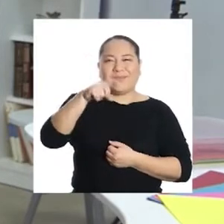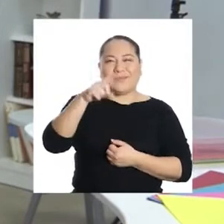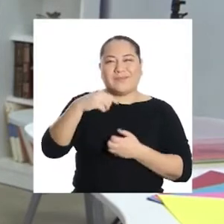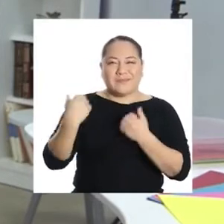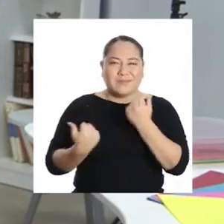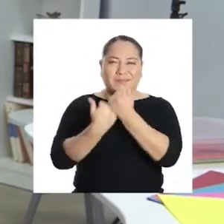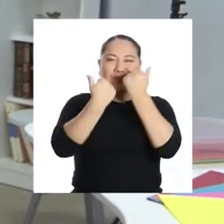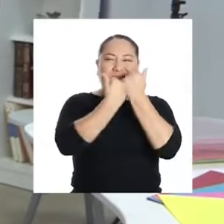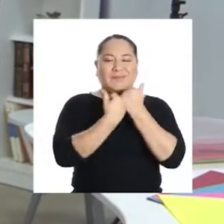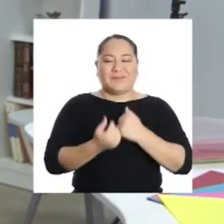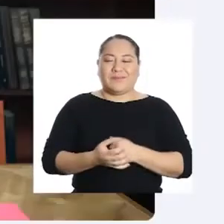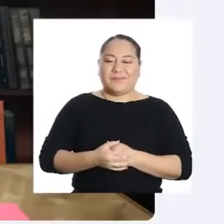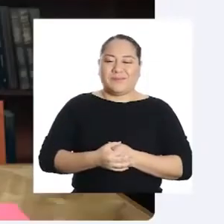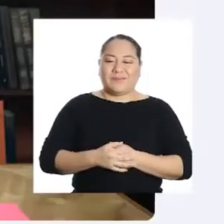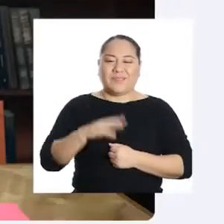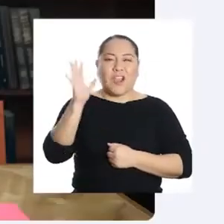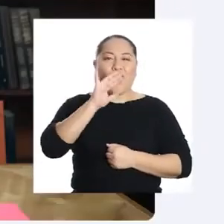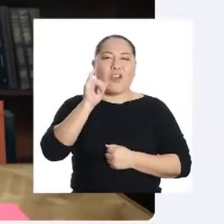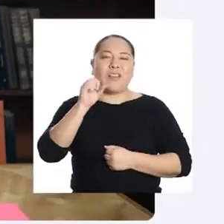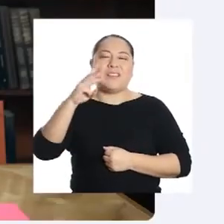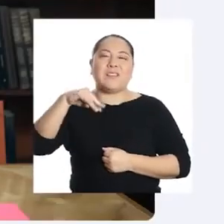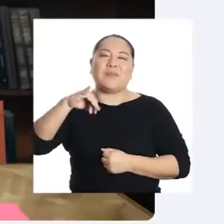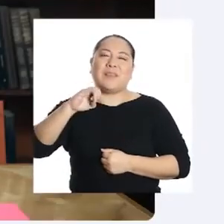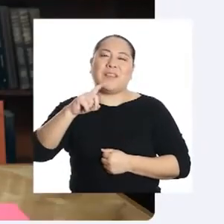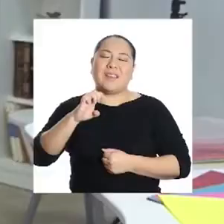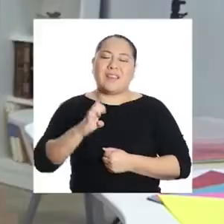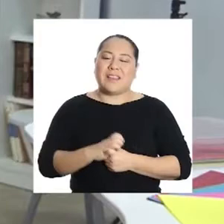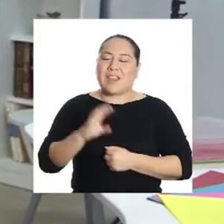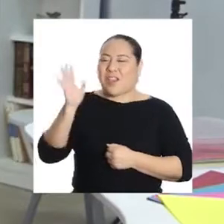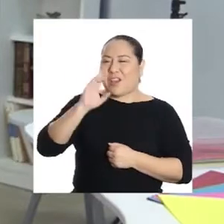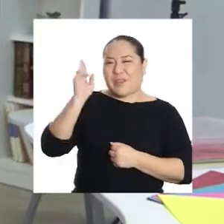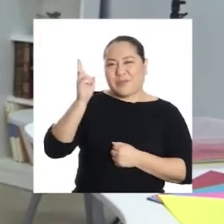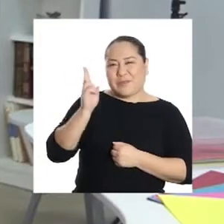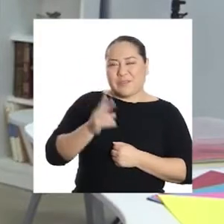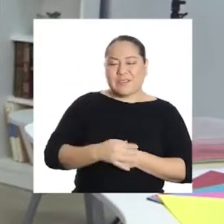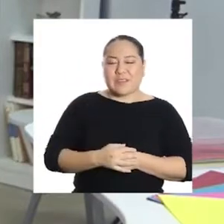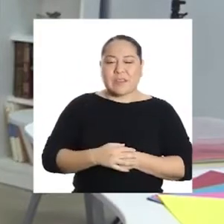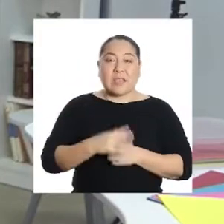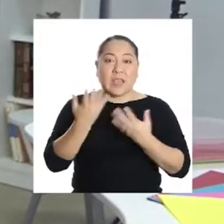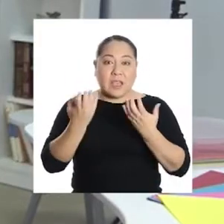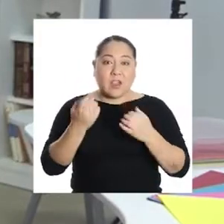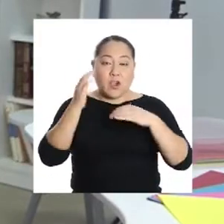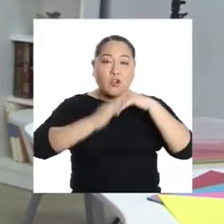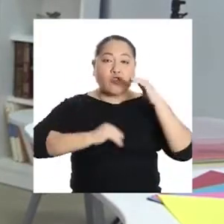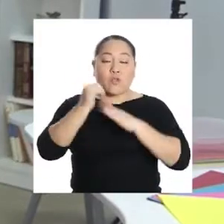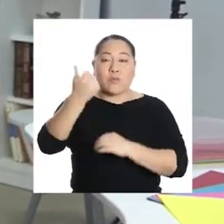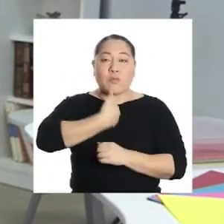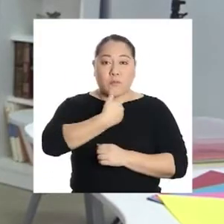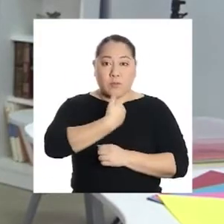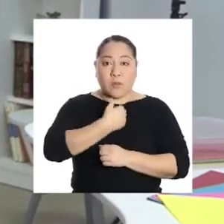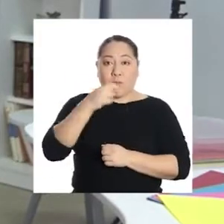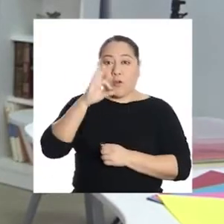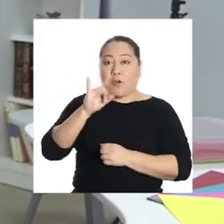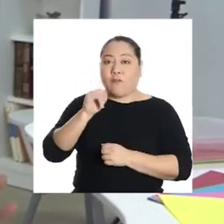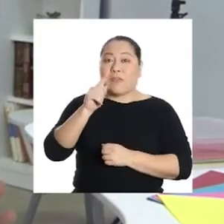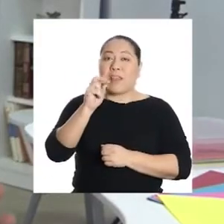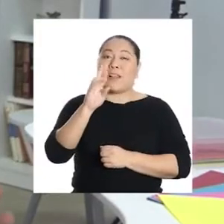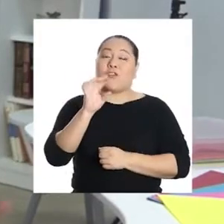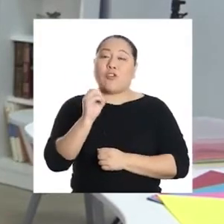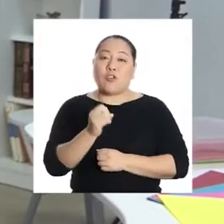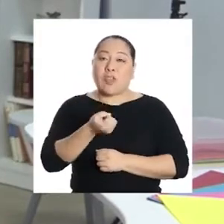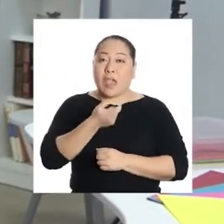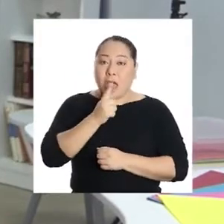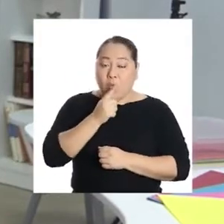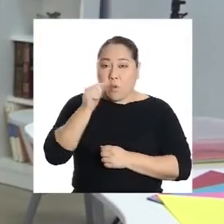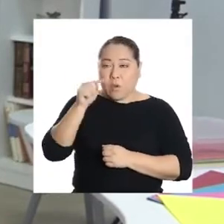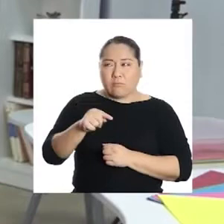Necesitamos refuerzos. Hola, Yamile. Hola, profesor. Quiero construir mi propio filtro de agua casero.